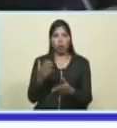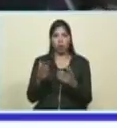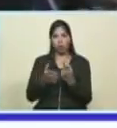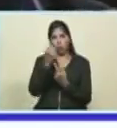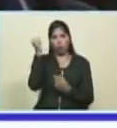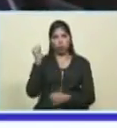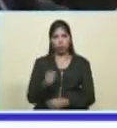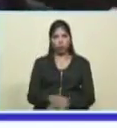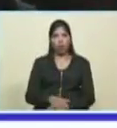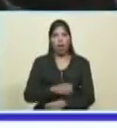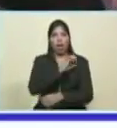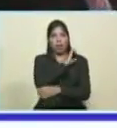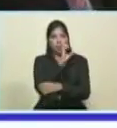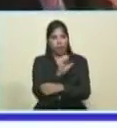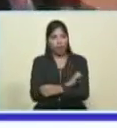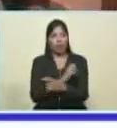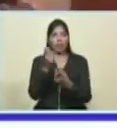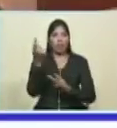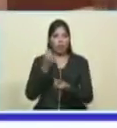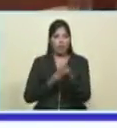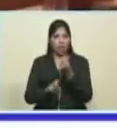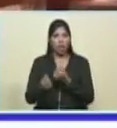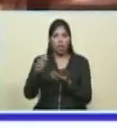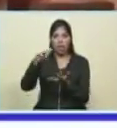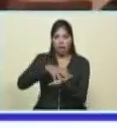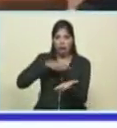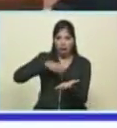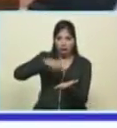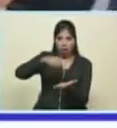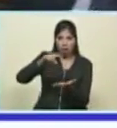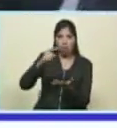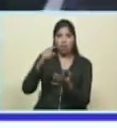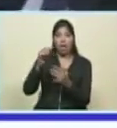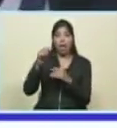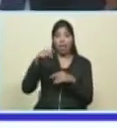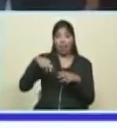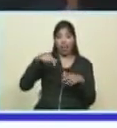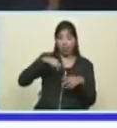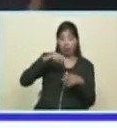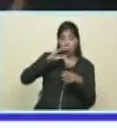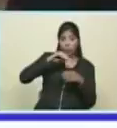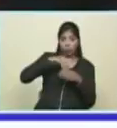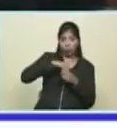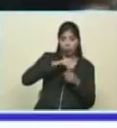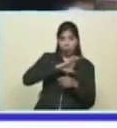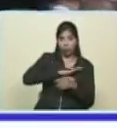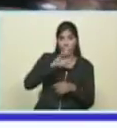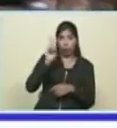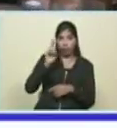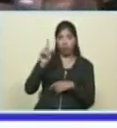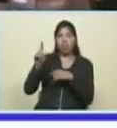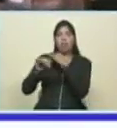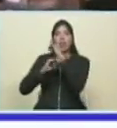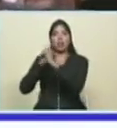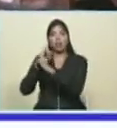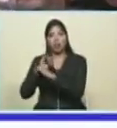económica energética agrícola nacional internacional además de las relaciones